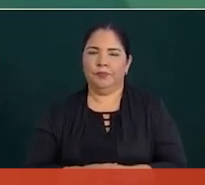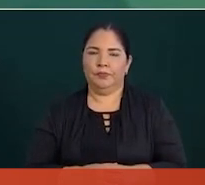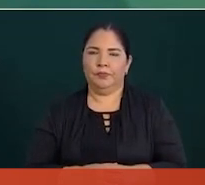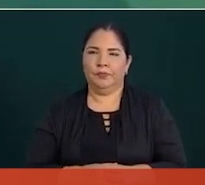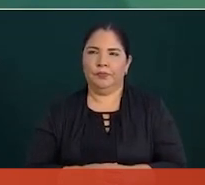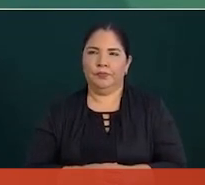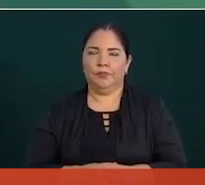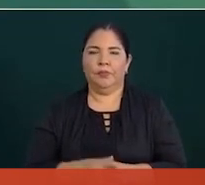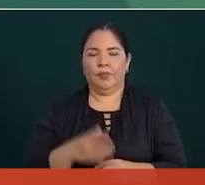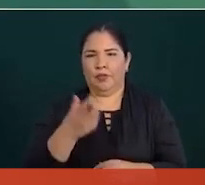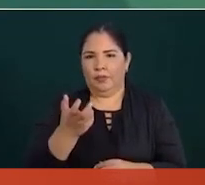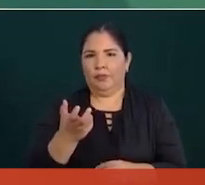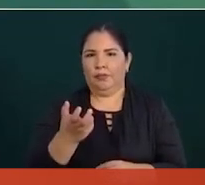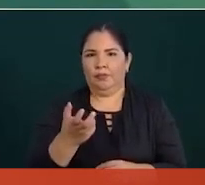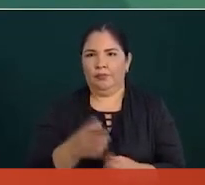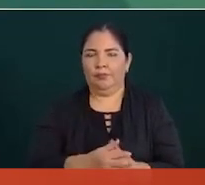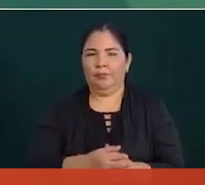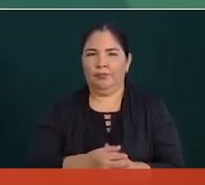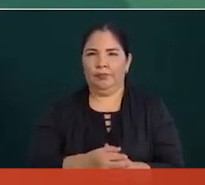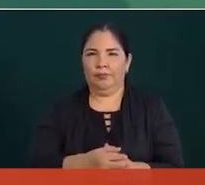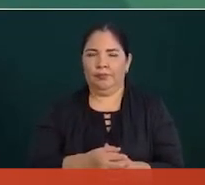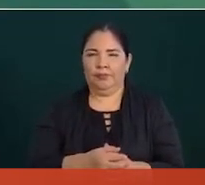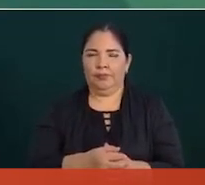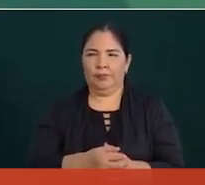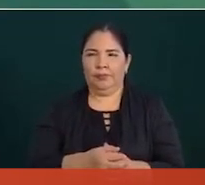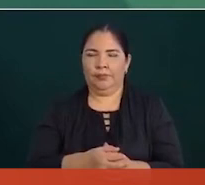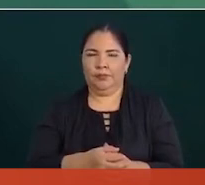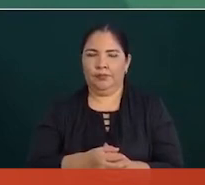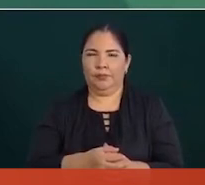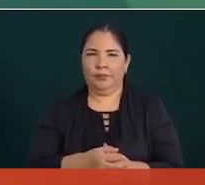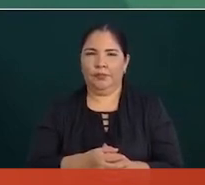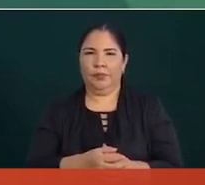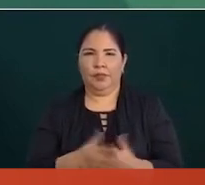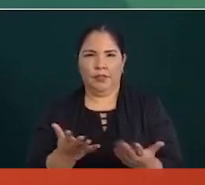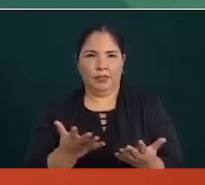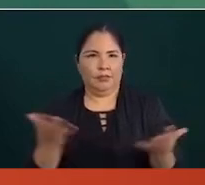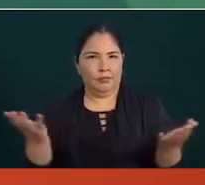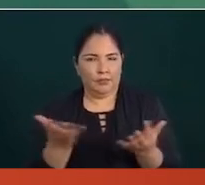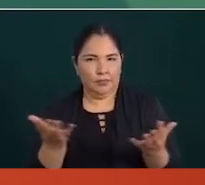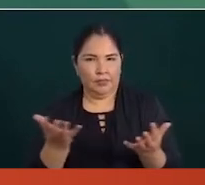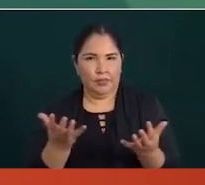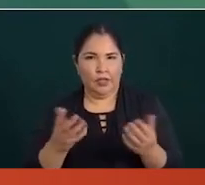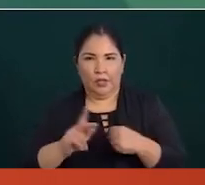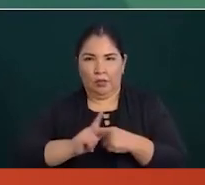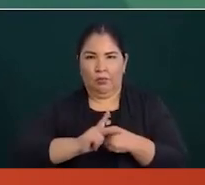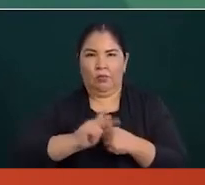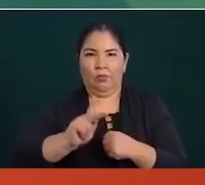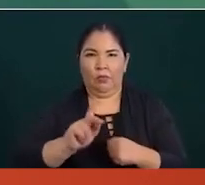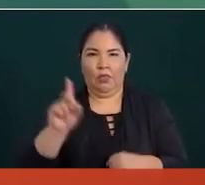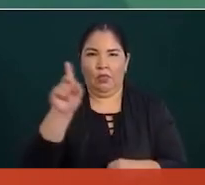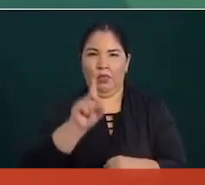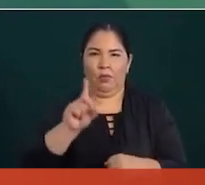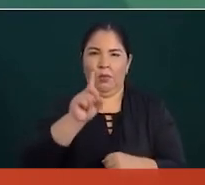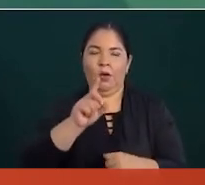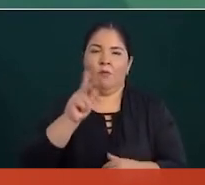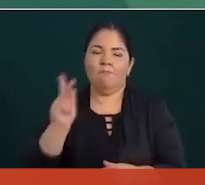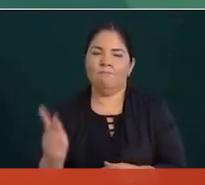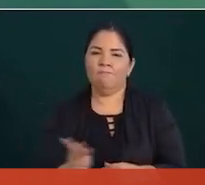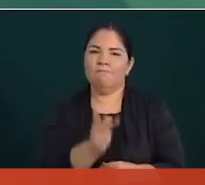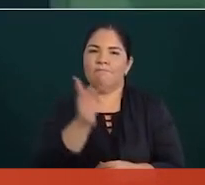entonces si se va a llevar a cabo el domingo la consulta